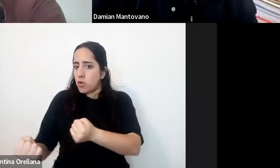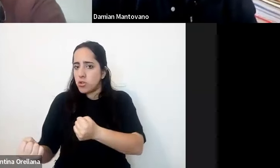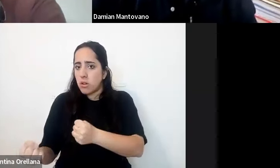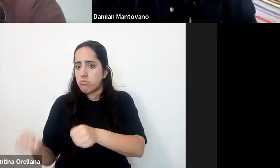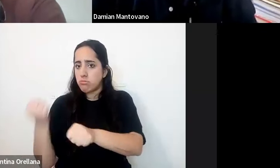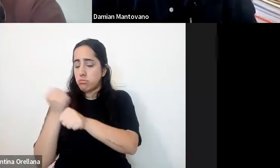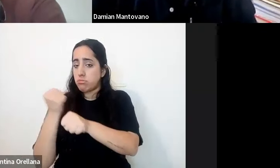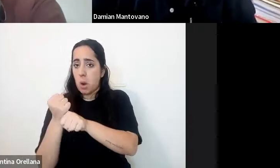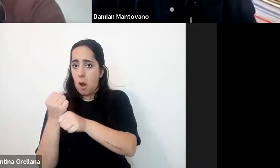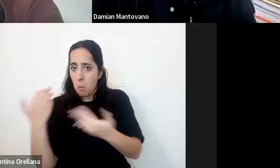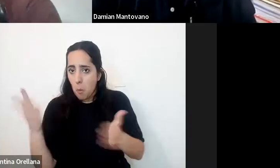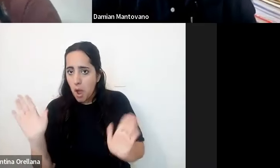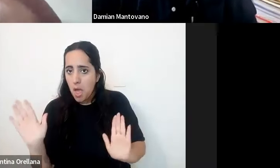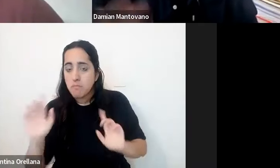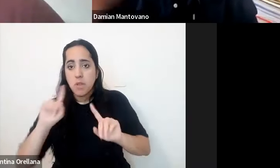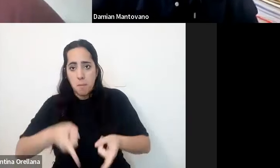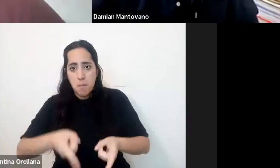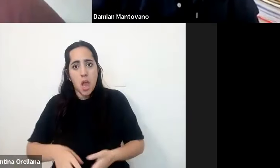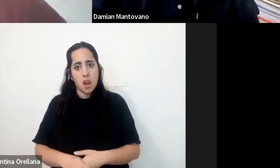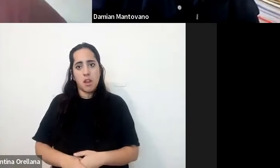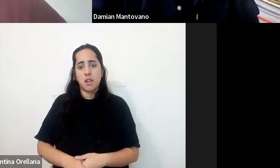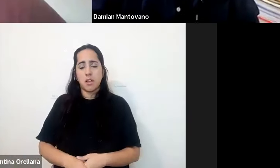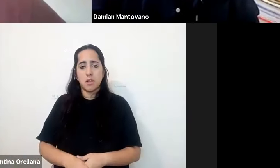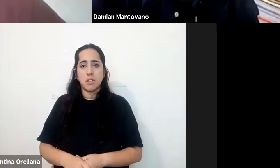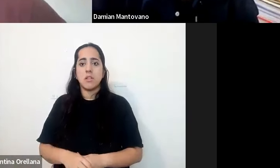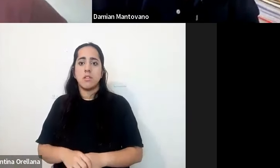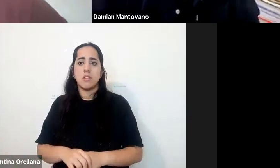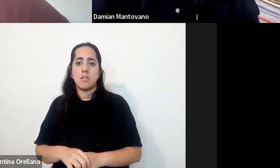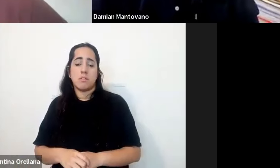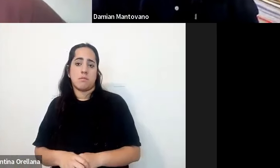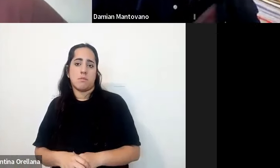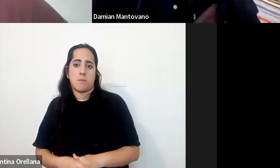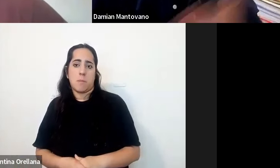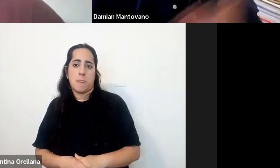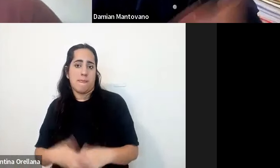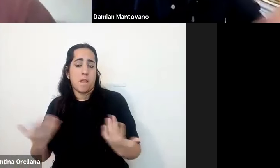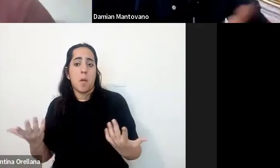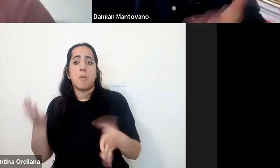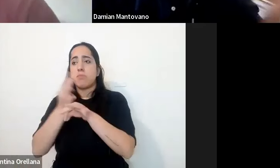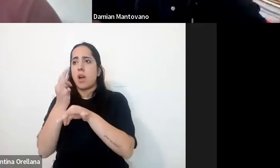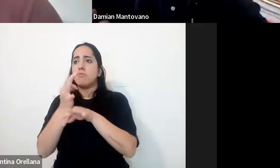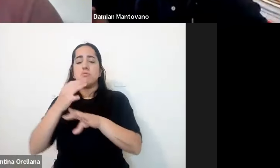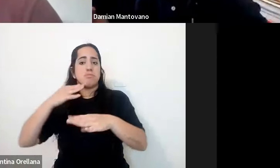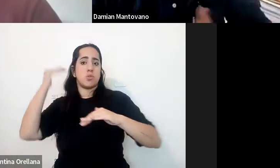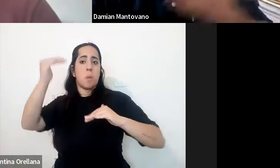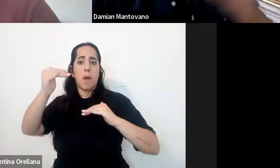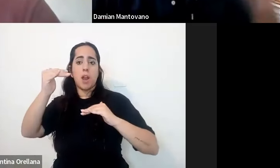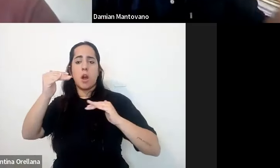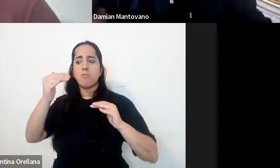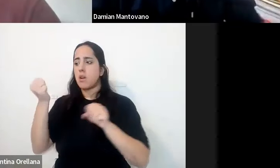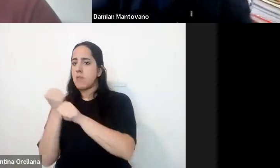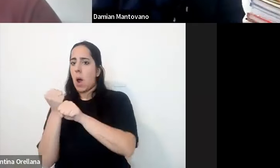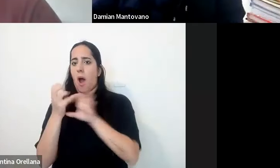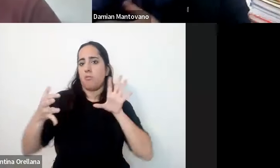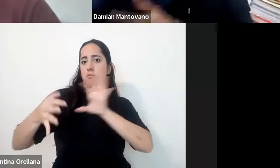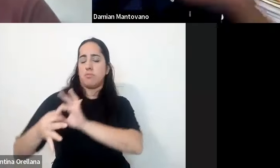también digo porque el mundo de educación superior va de la mano del mundo del trabajo digo y en